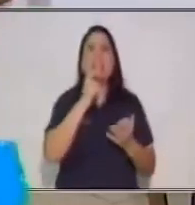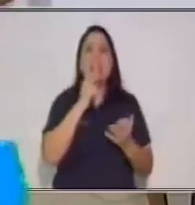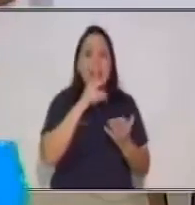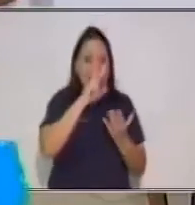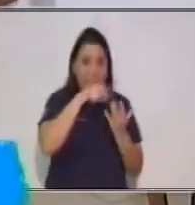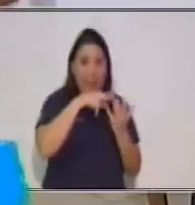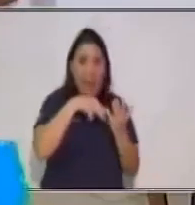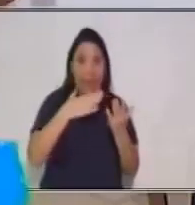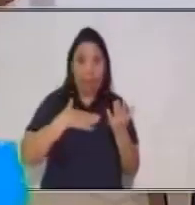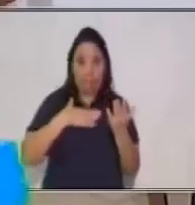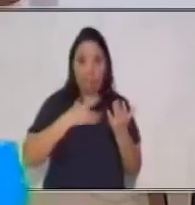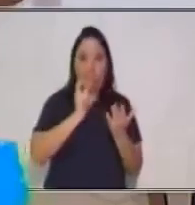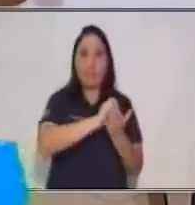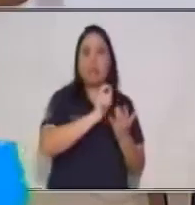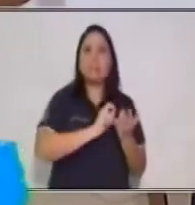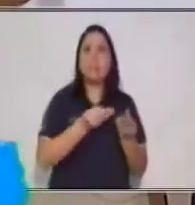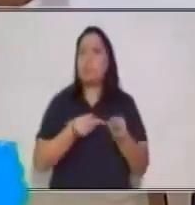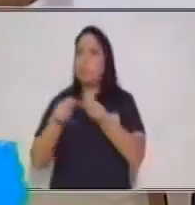texto.